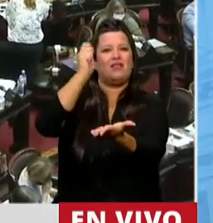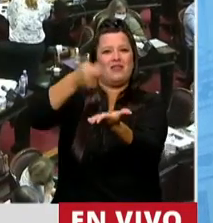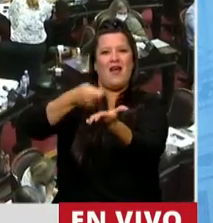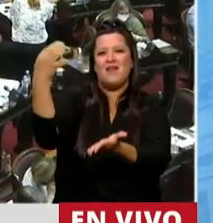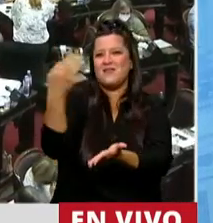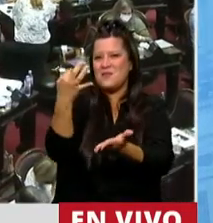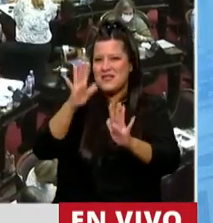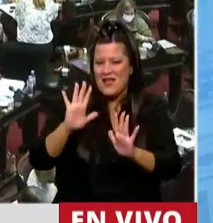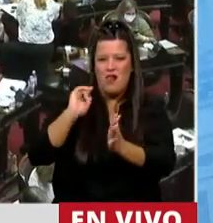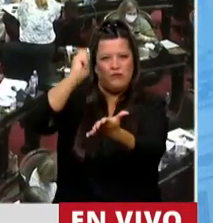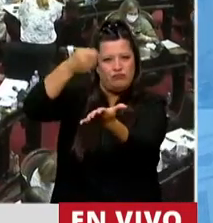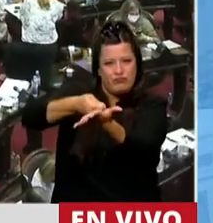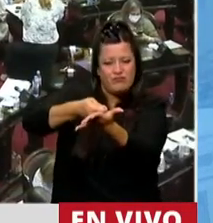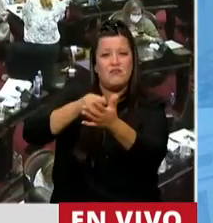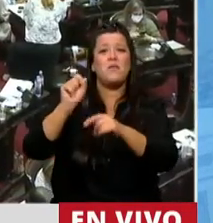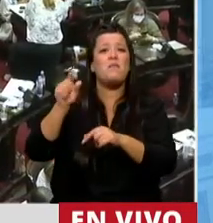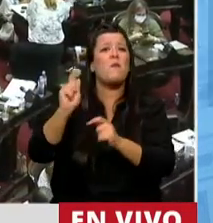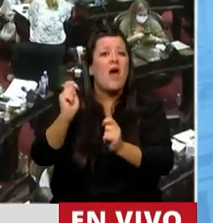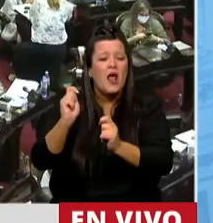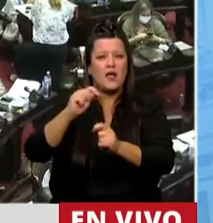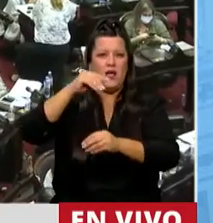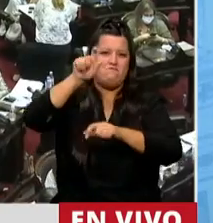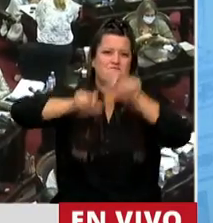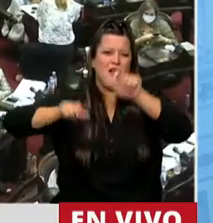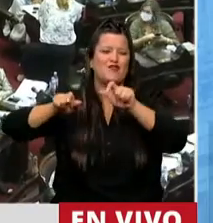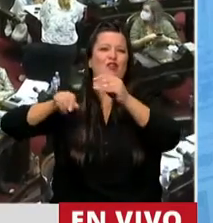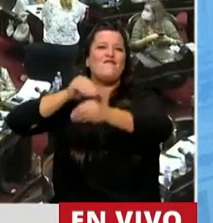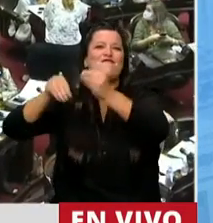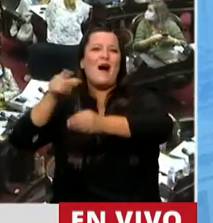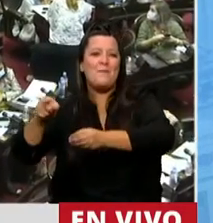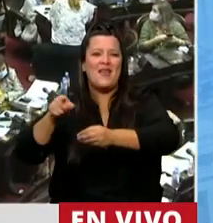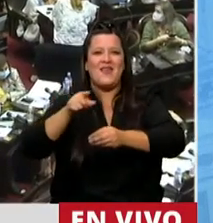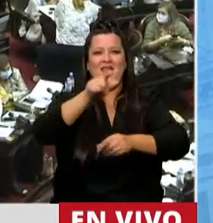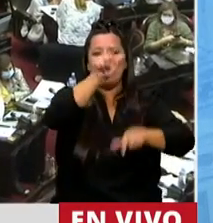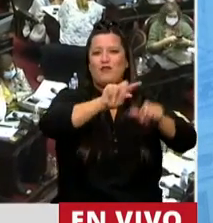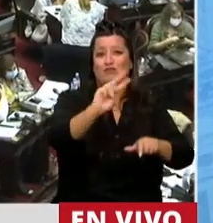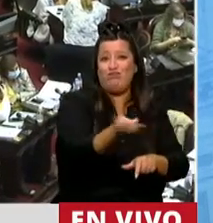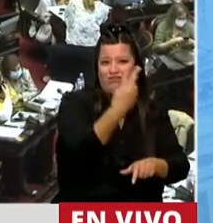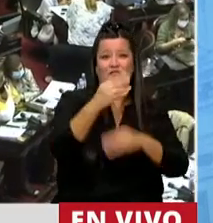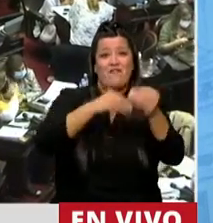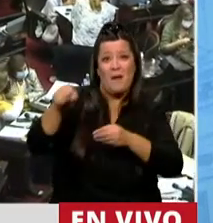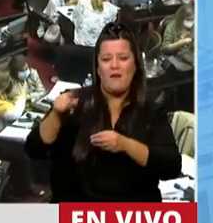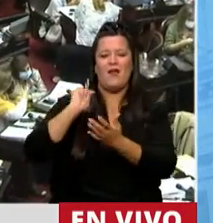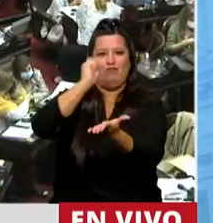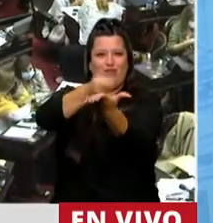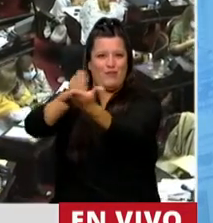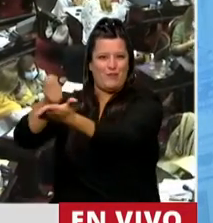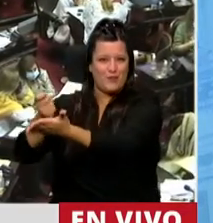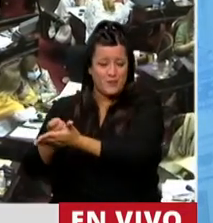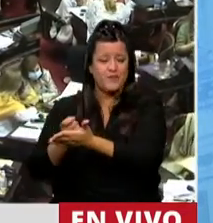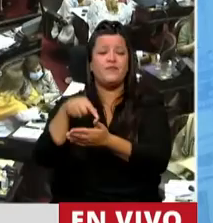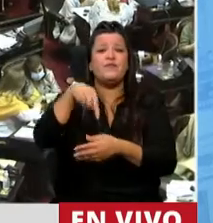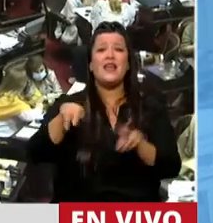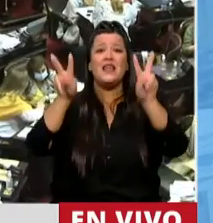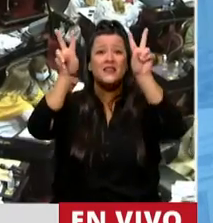a las y los familiares de los tripulantes del submarino Ara San Juan, sabiendo que es un